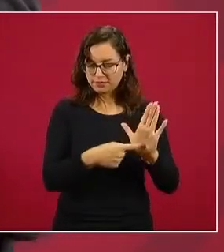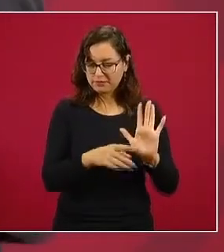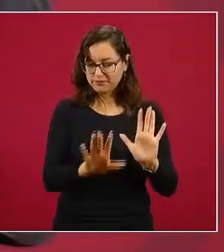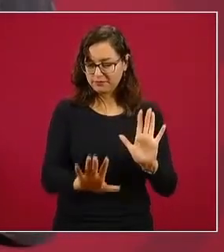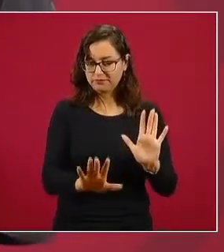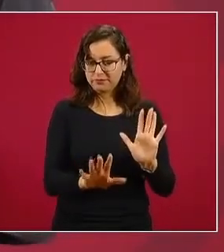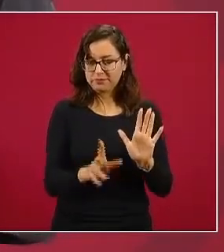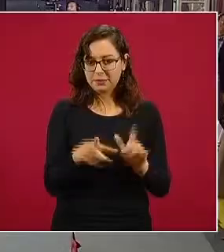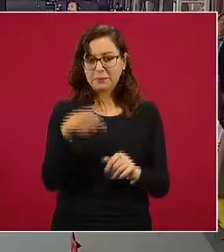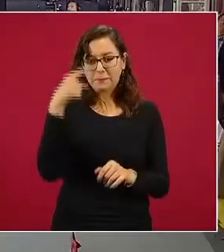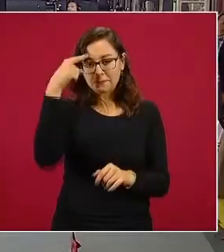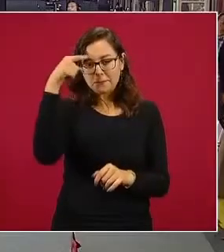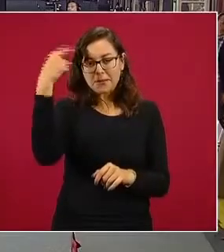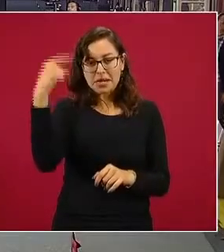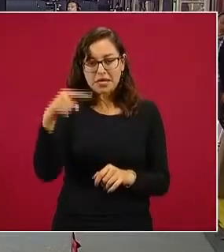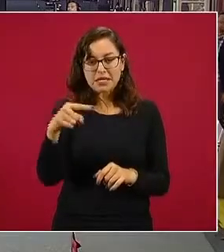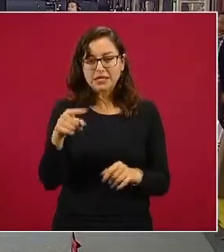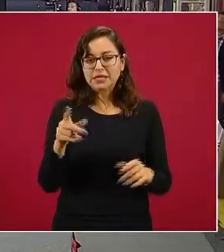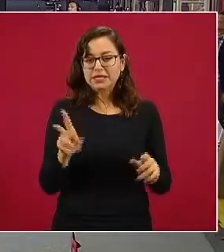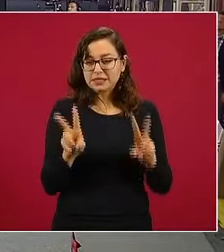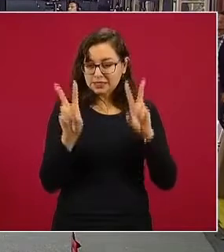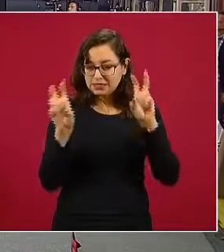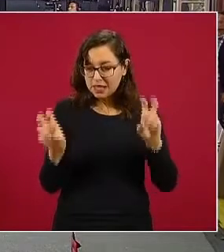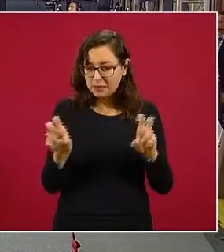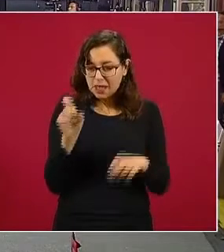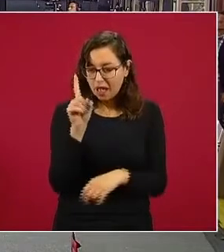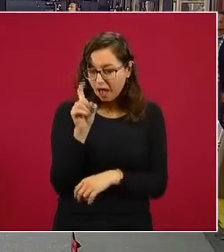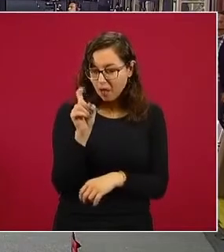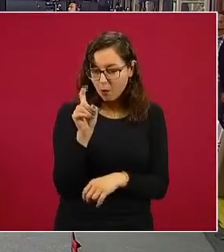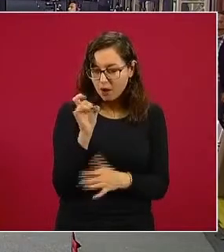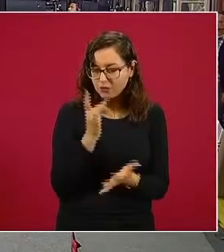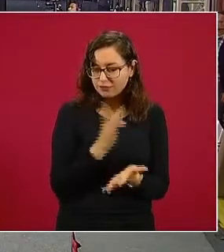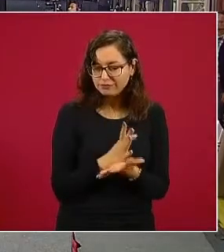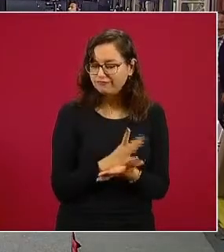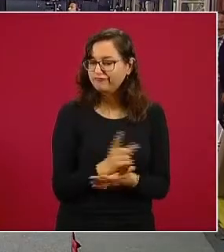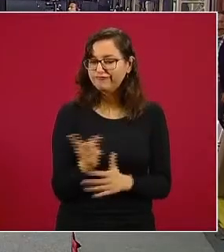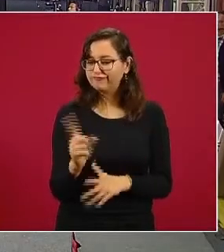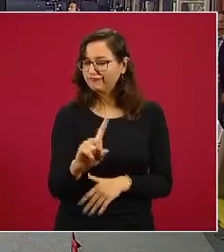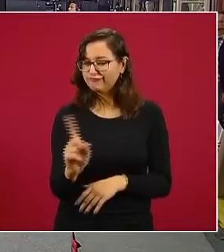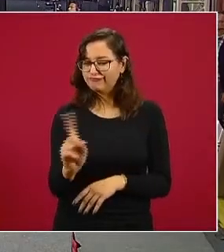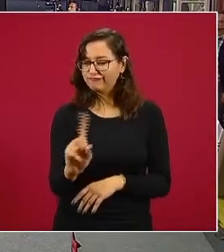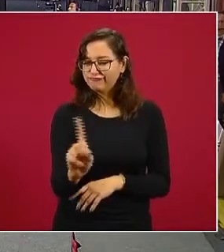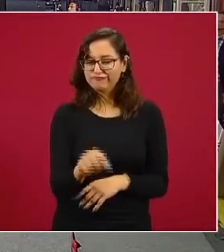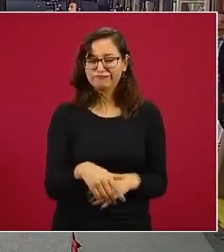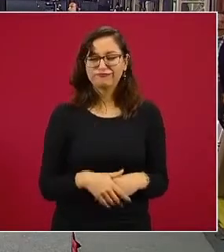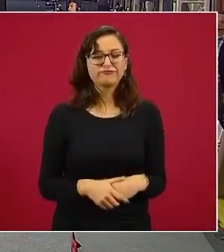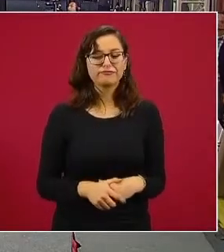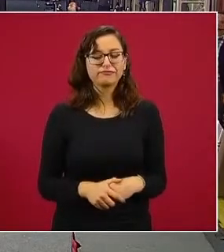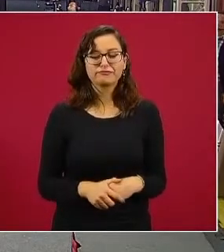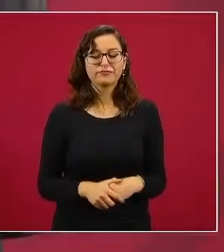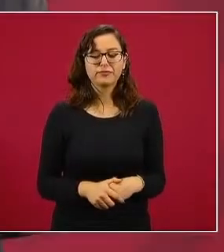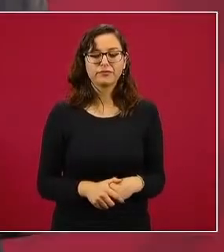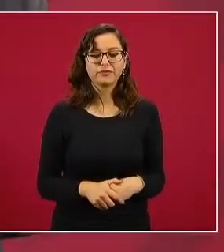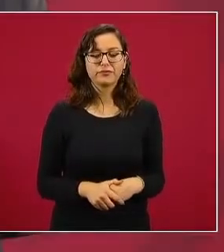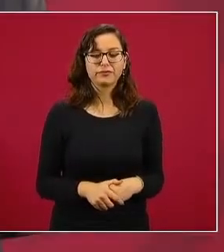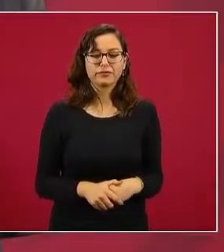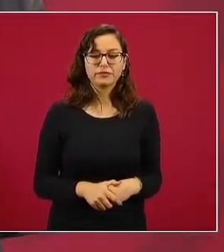sólo relacionado con el agua, claro, ese es el